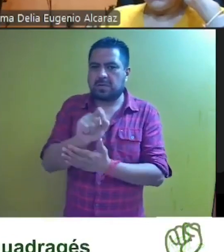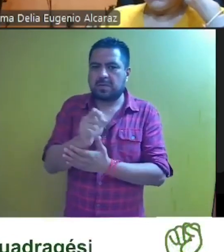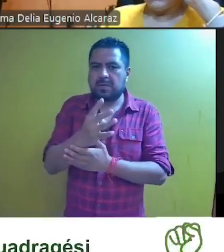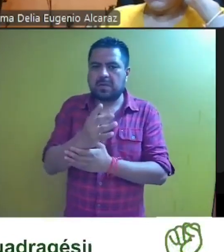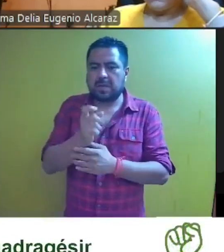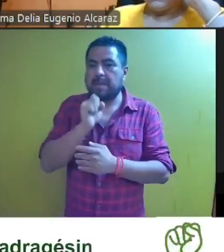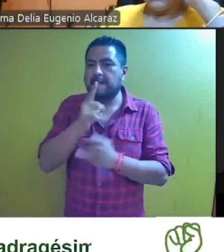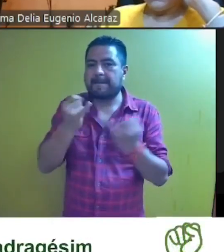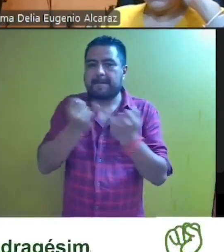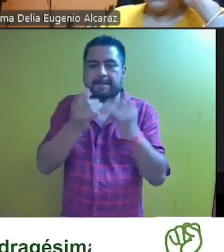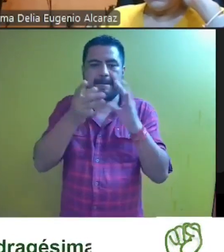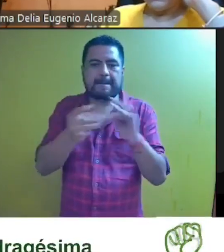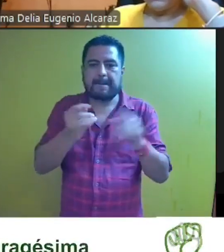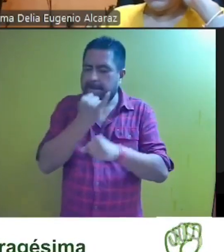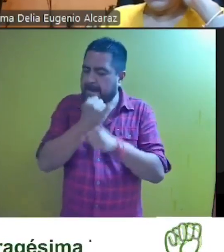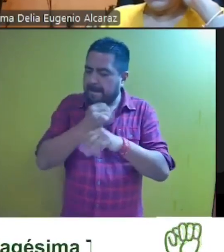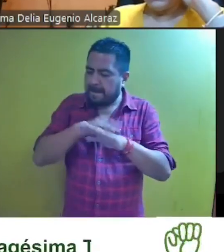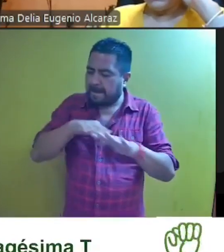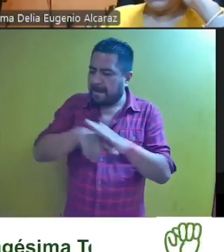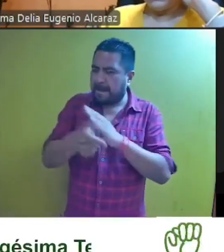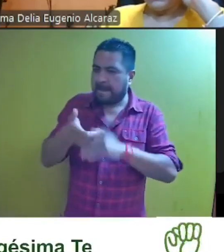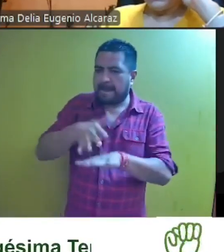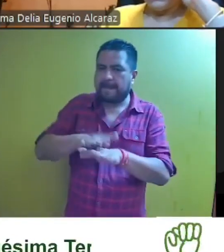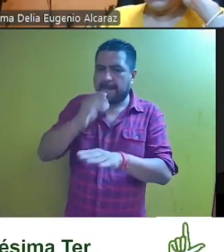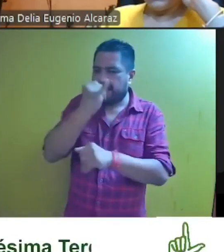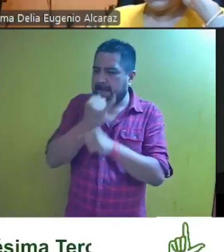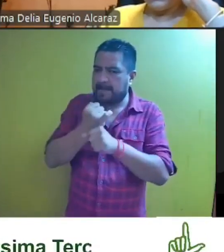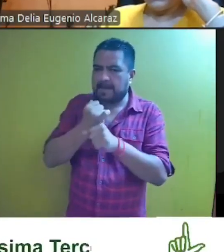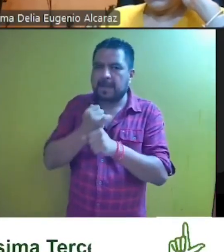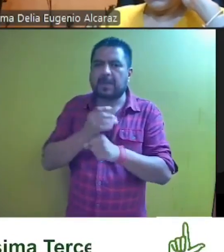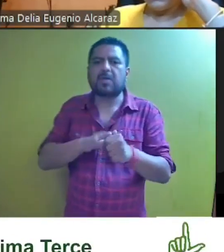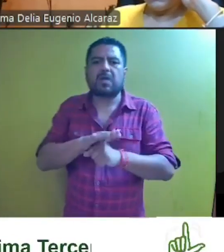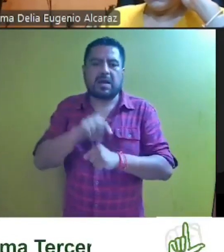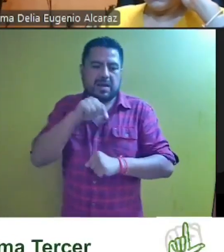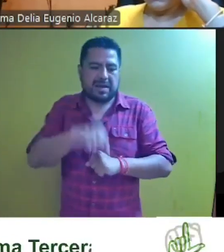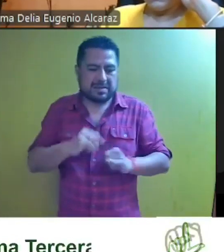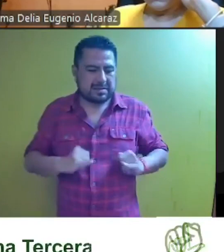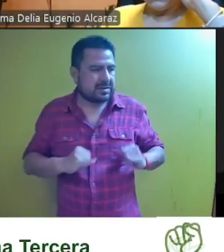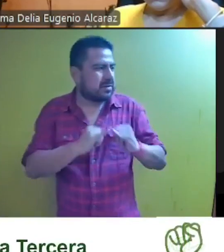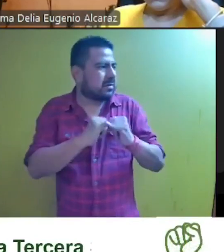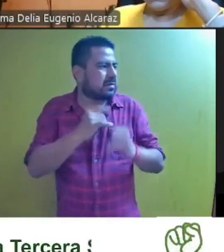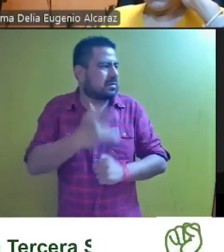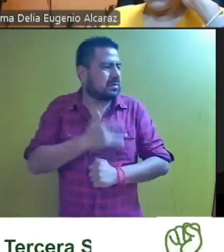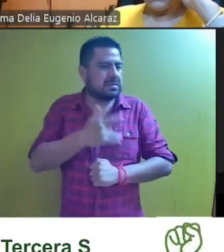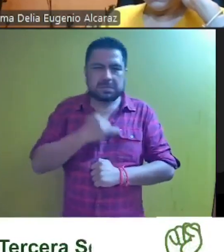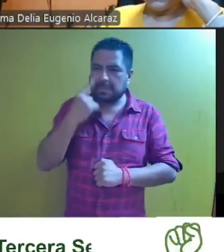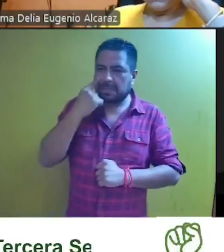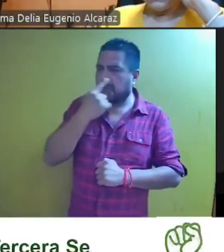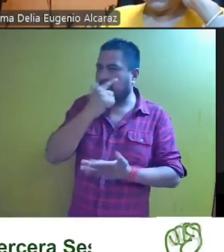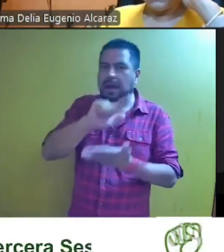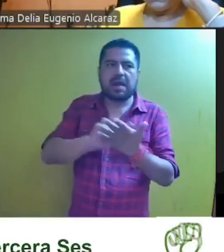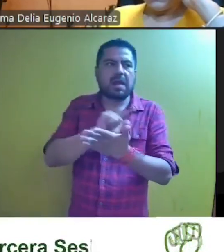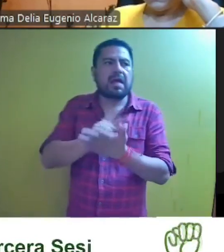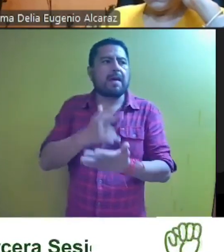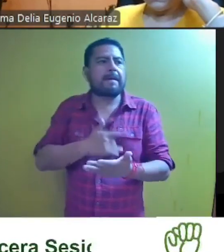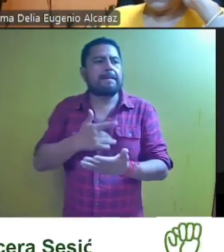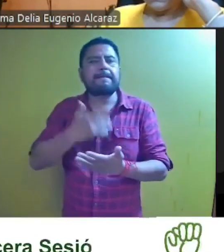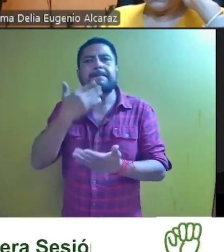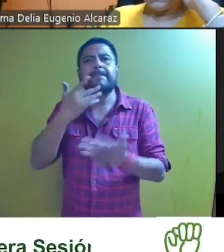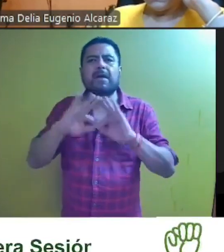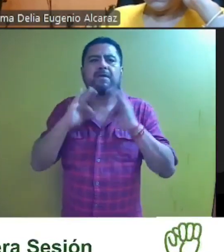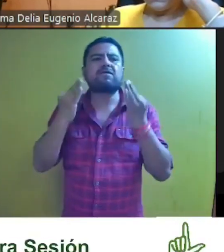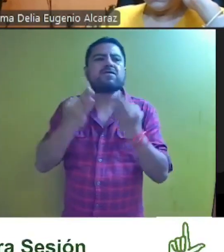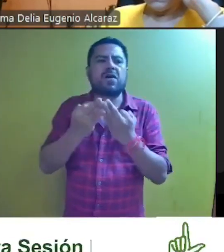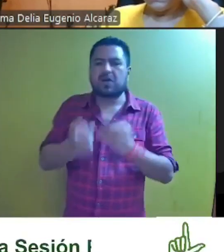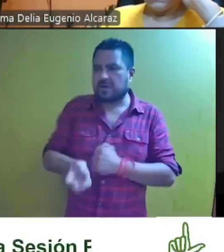hecho lo anterior de un análisis integral al convenio de estudio este órgano jurisdiccional estima que se encuentran legalmente satisfechas las formalidades